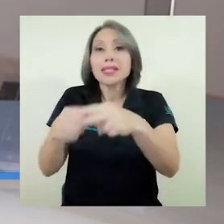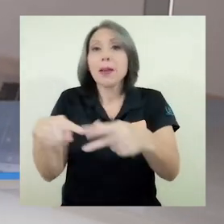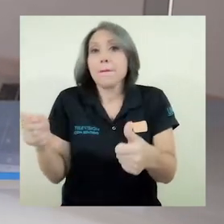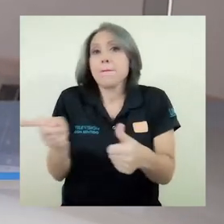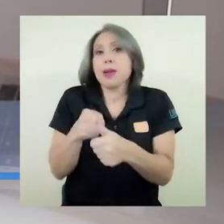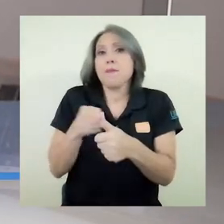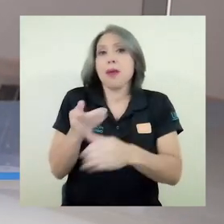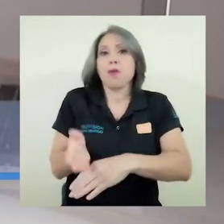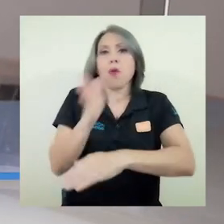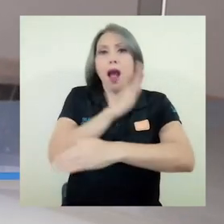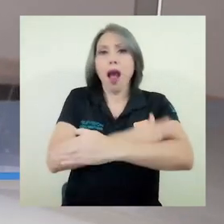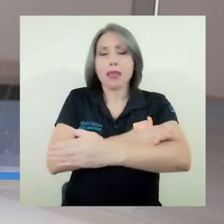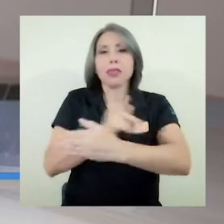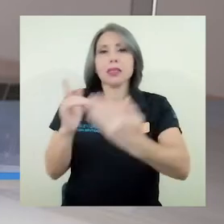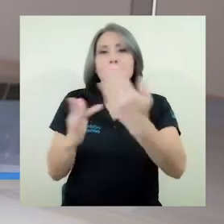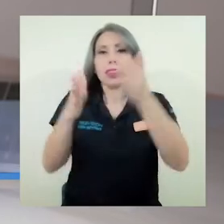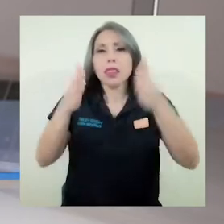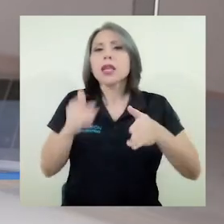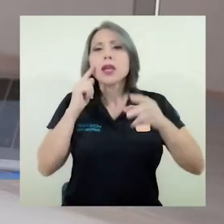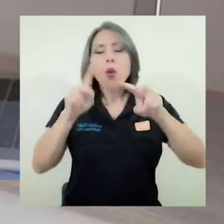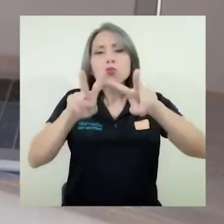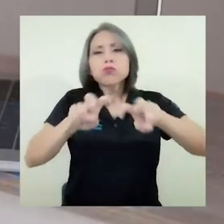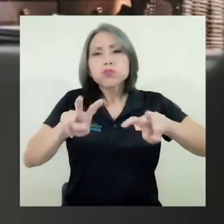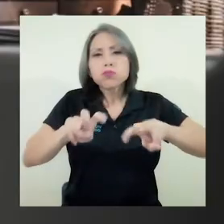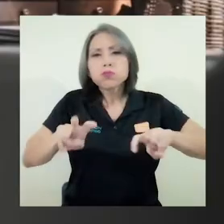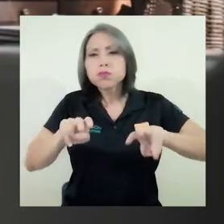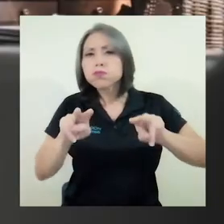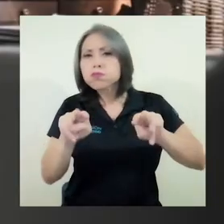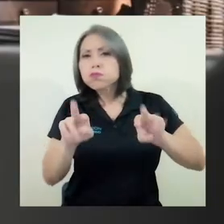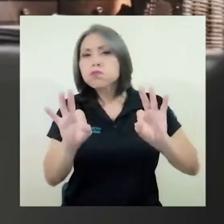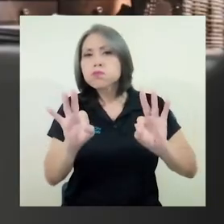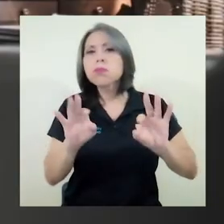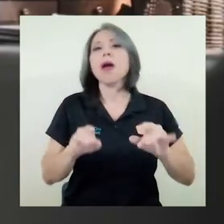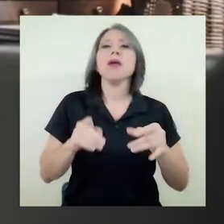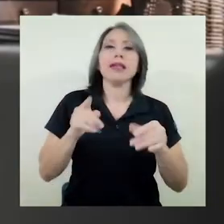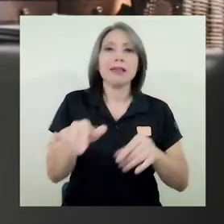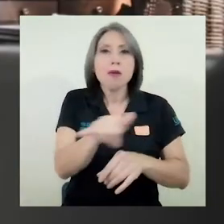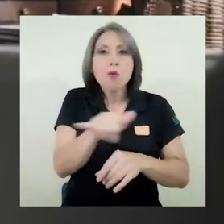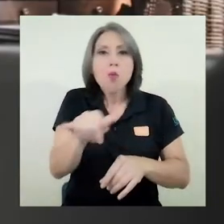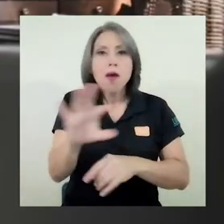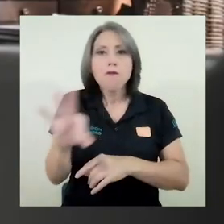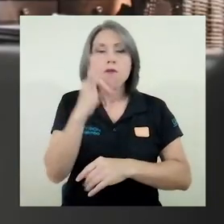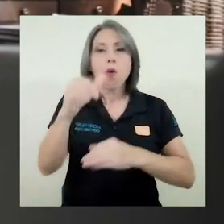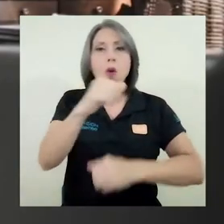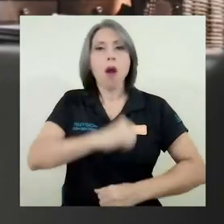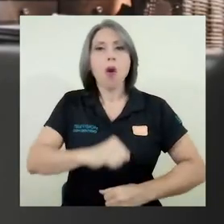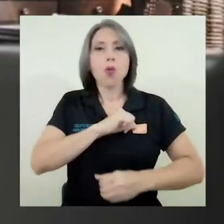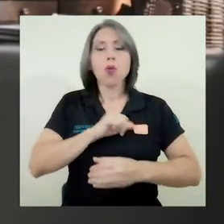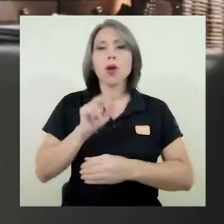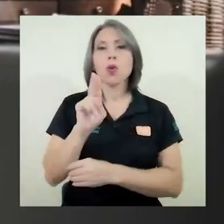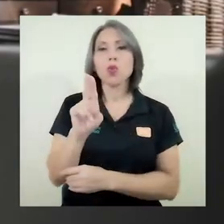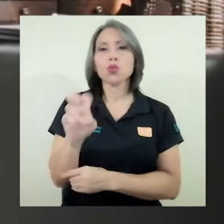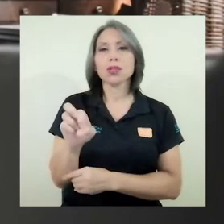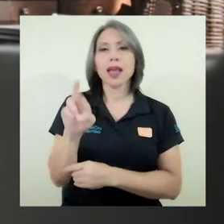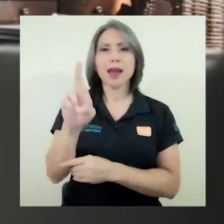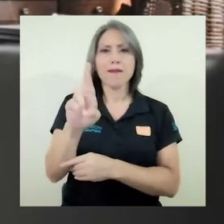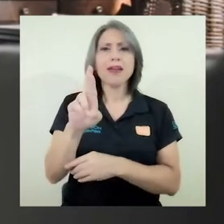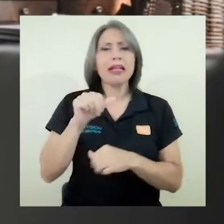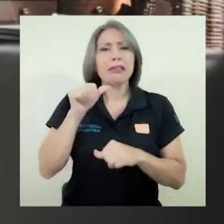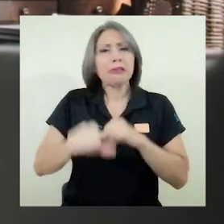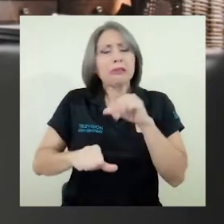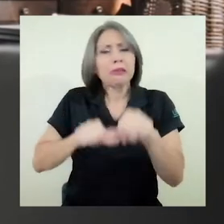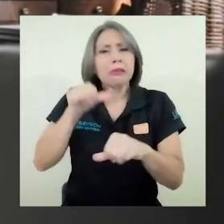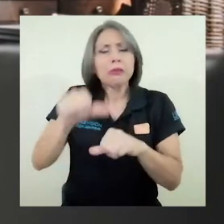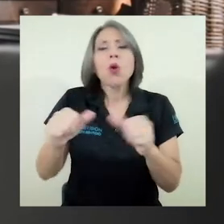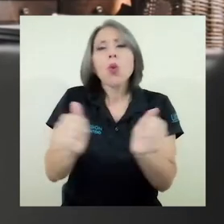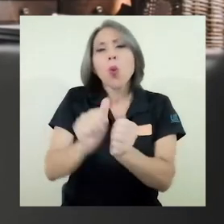sometido a una valoración previa por un técnico. De la misma manera, las autoridades de la UCR han realizado